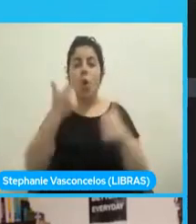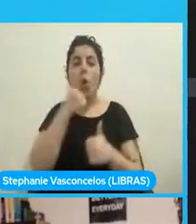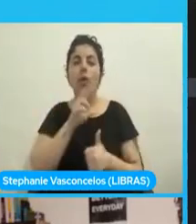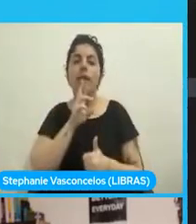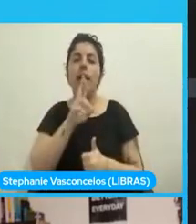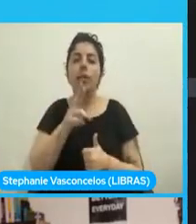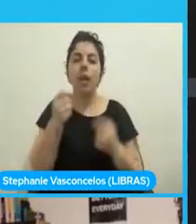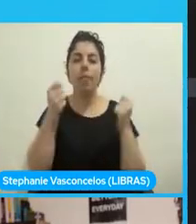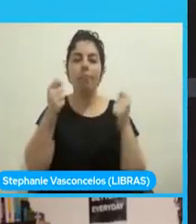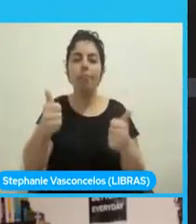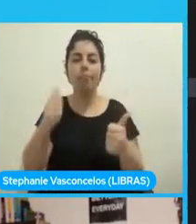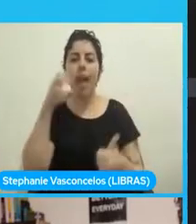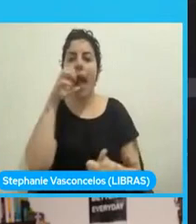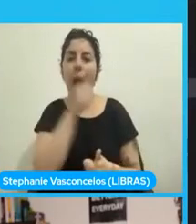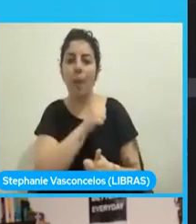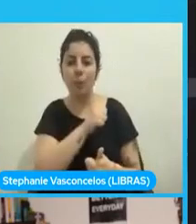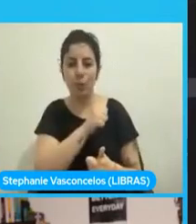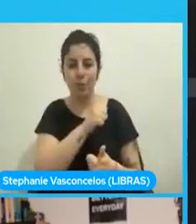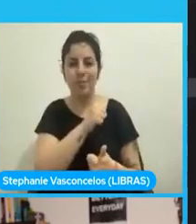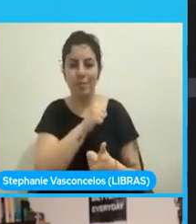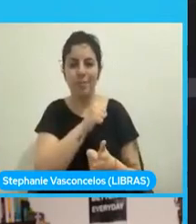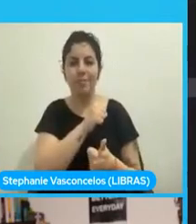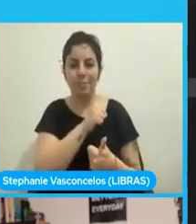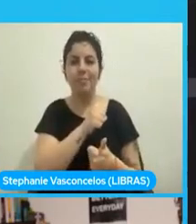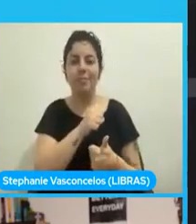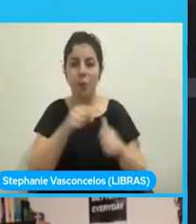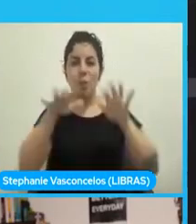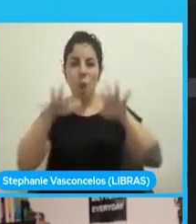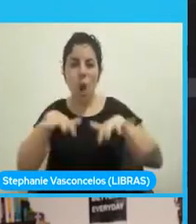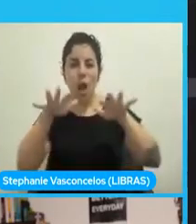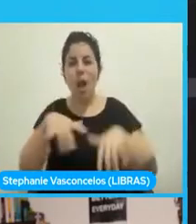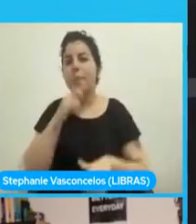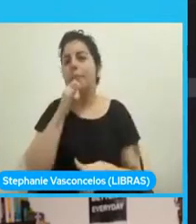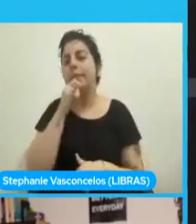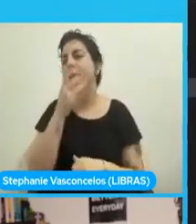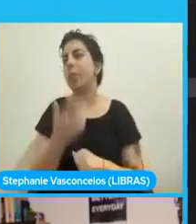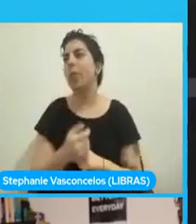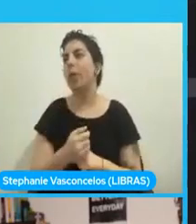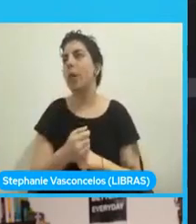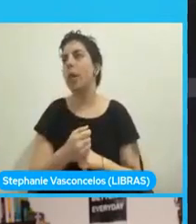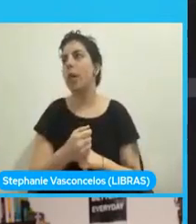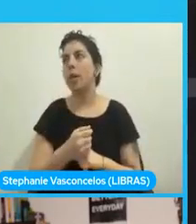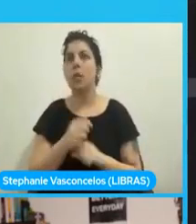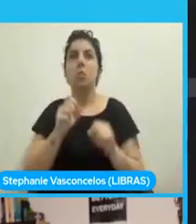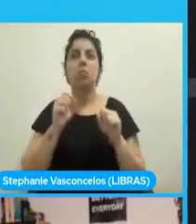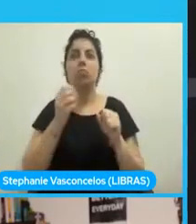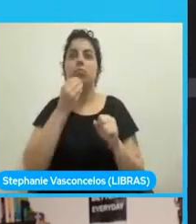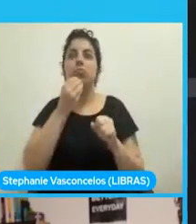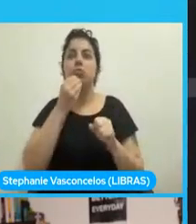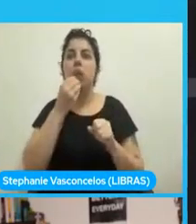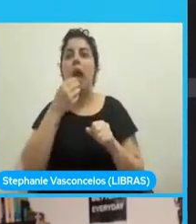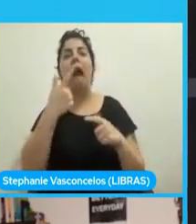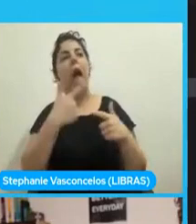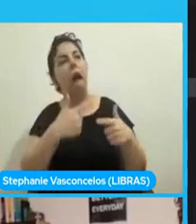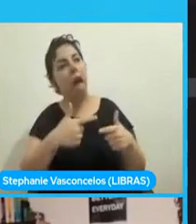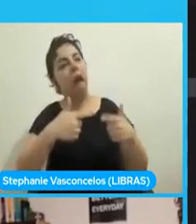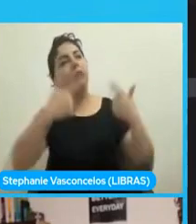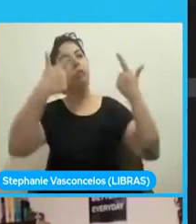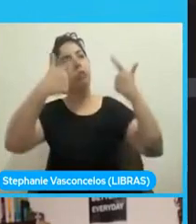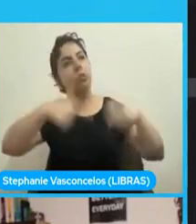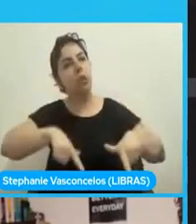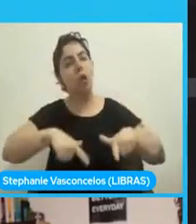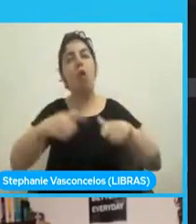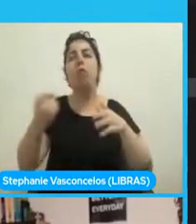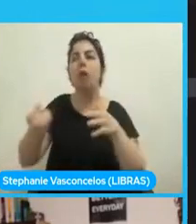va a evitar que situaciones como estas tengan que reevaluarse cada vez que se